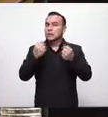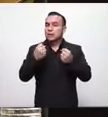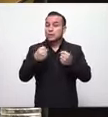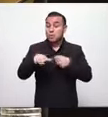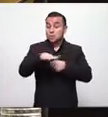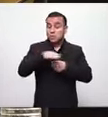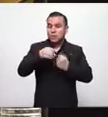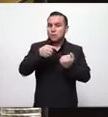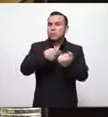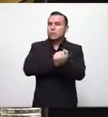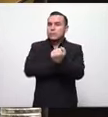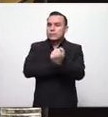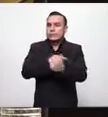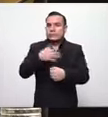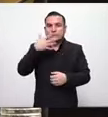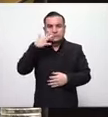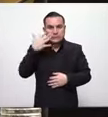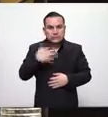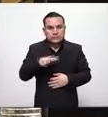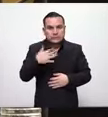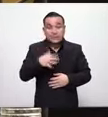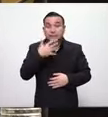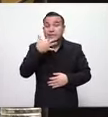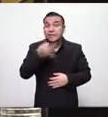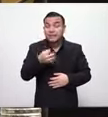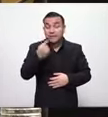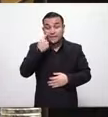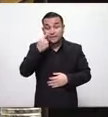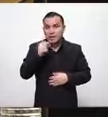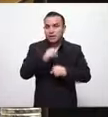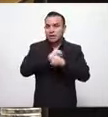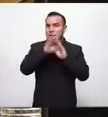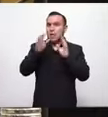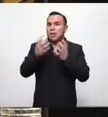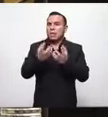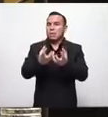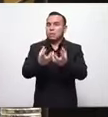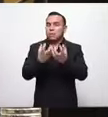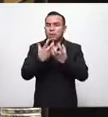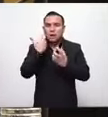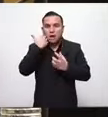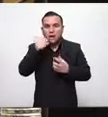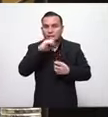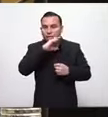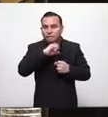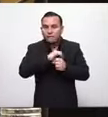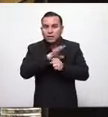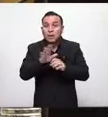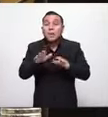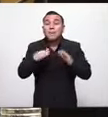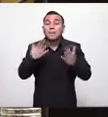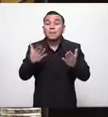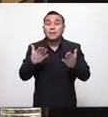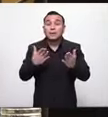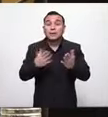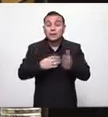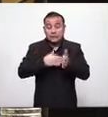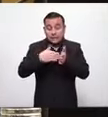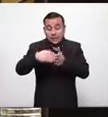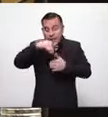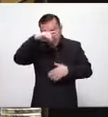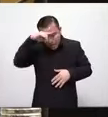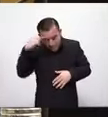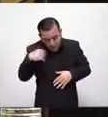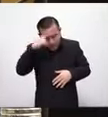hospitalarios y que es previsible que esto se aumente con la circulación libre de las